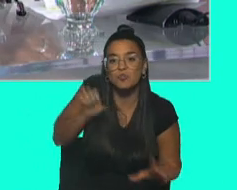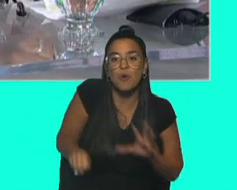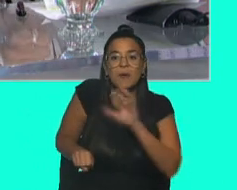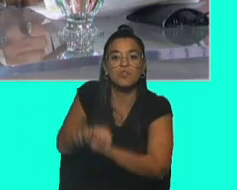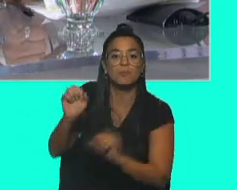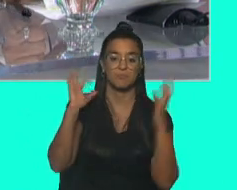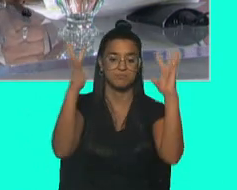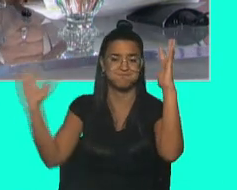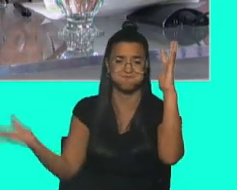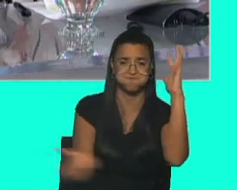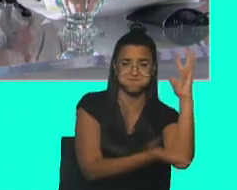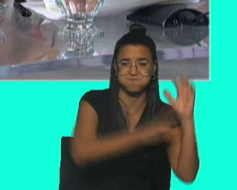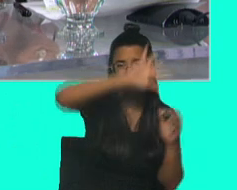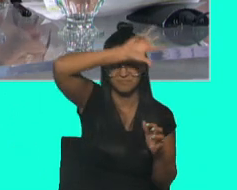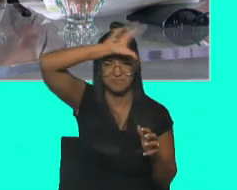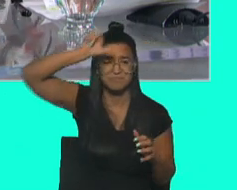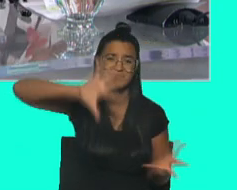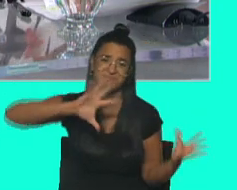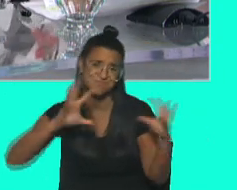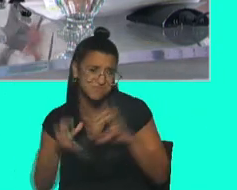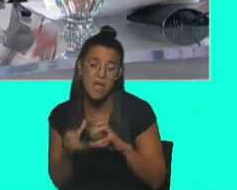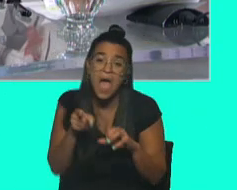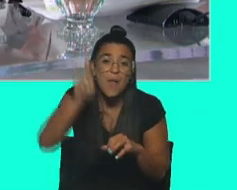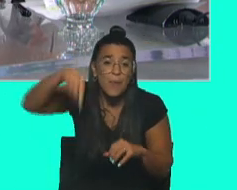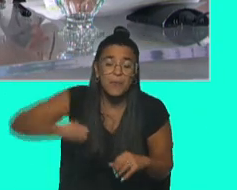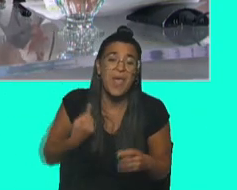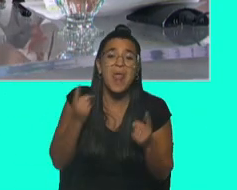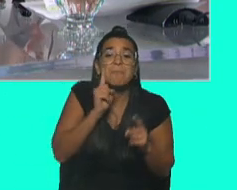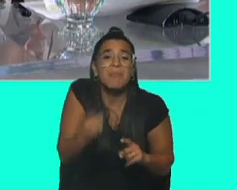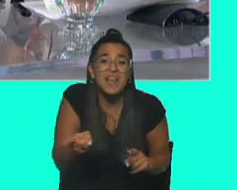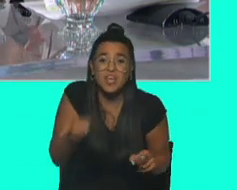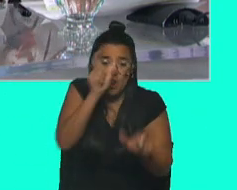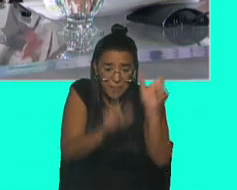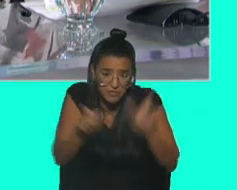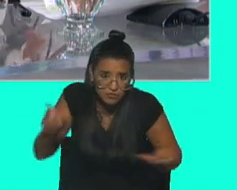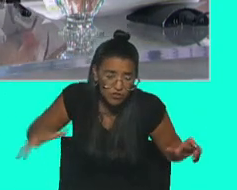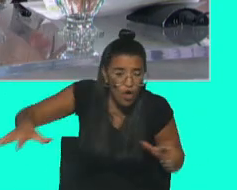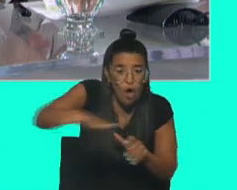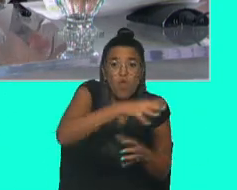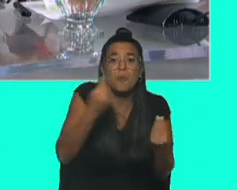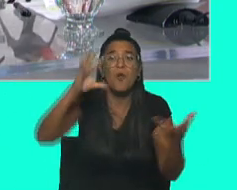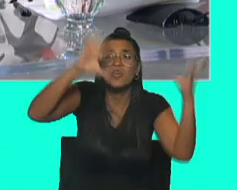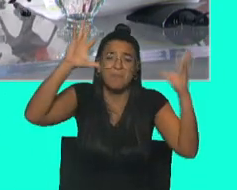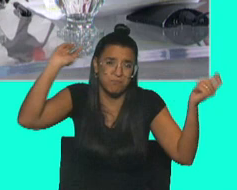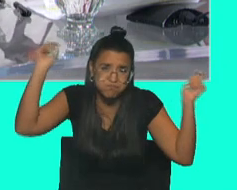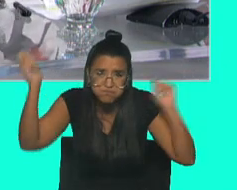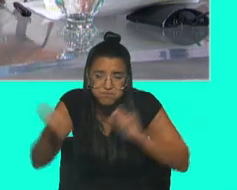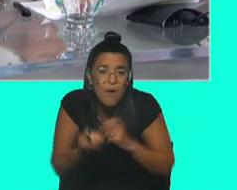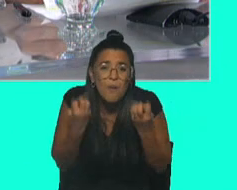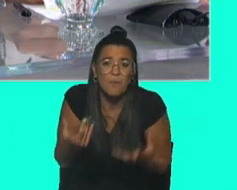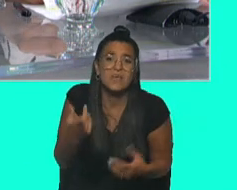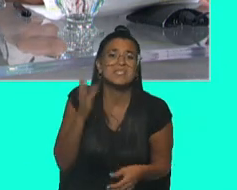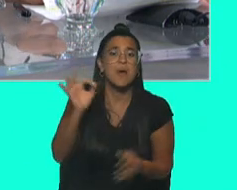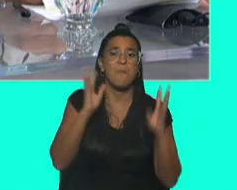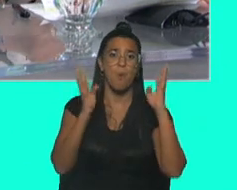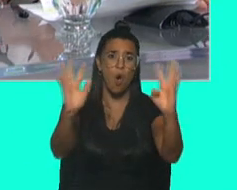tala y el desmonte de la Amazonía, que pone en peligro toda la tierra, toda la humanidad, con el cambio climático. Porque sabemos la importancia de